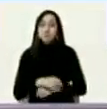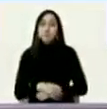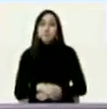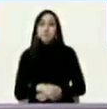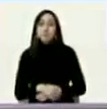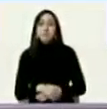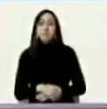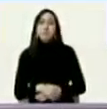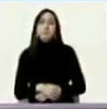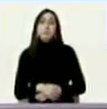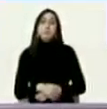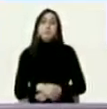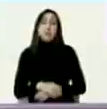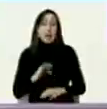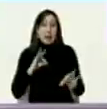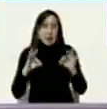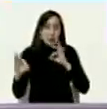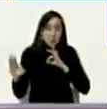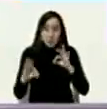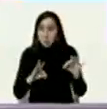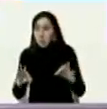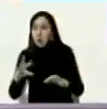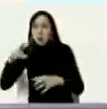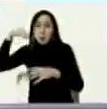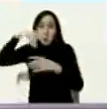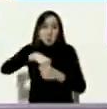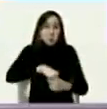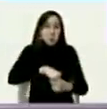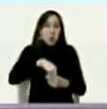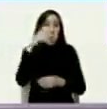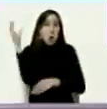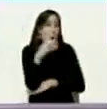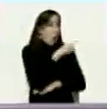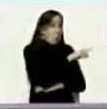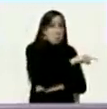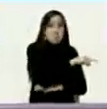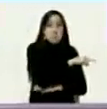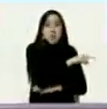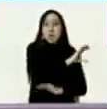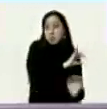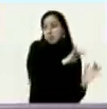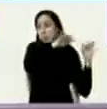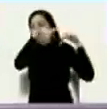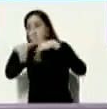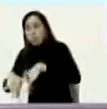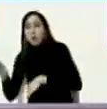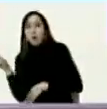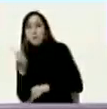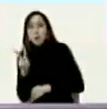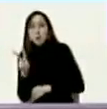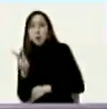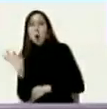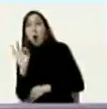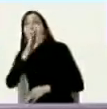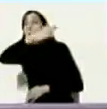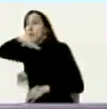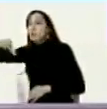para provocar una invasión por Colombia y por la costa